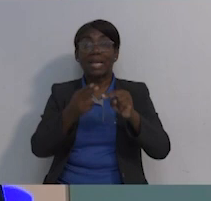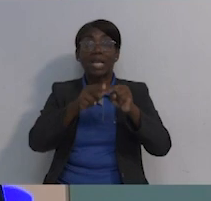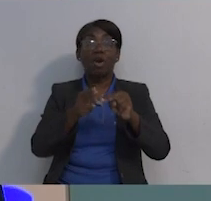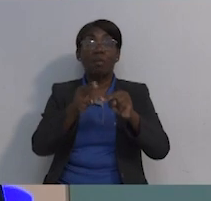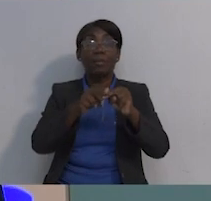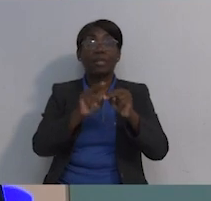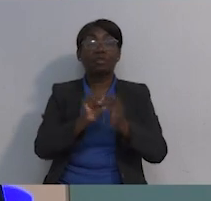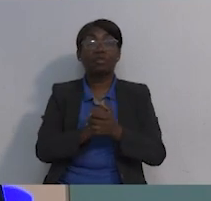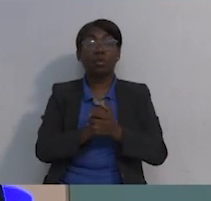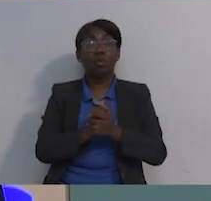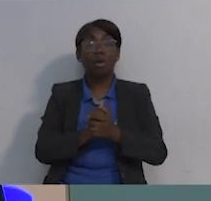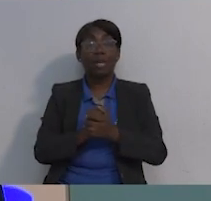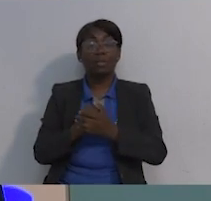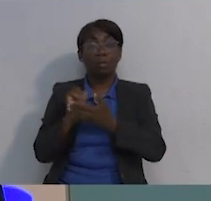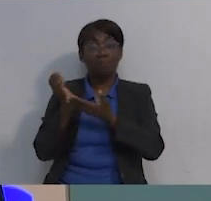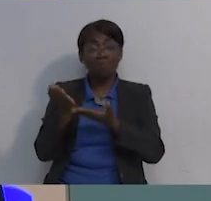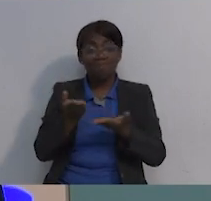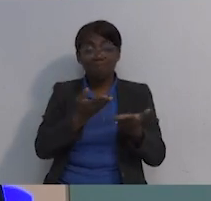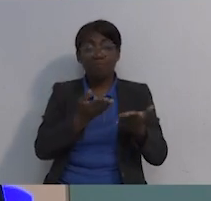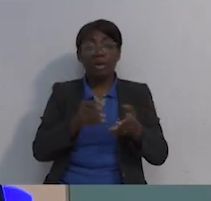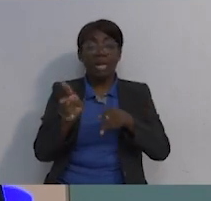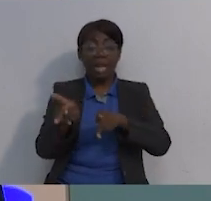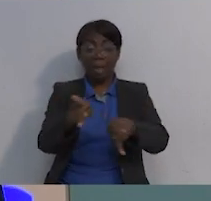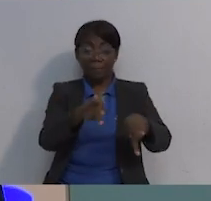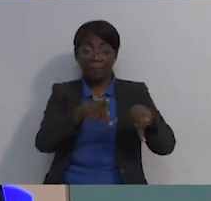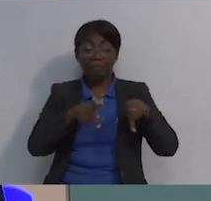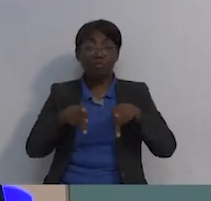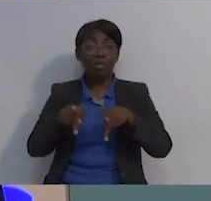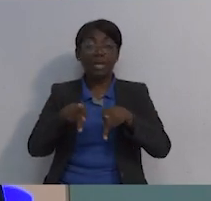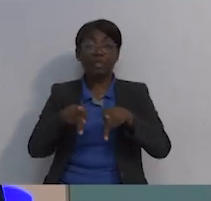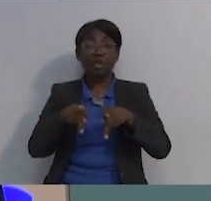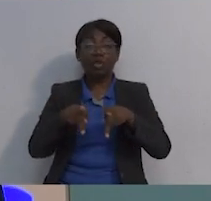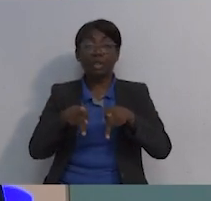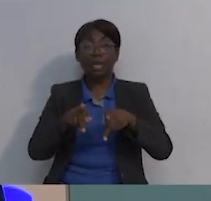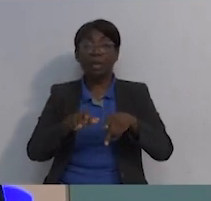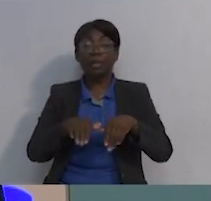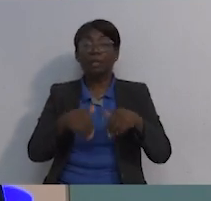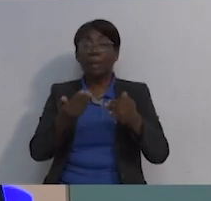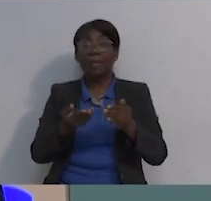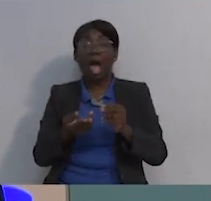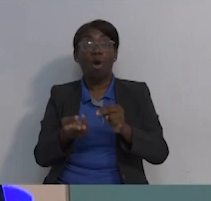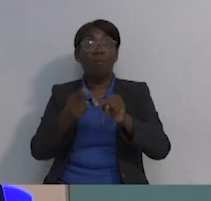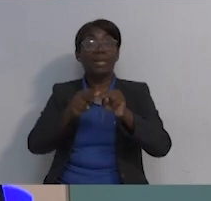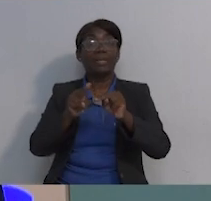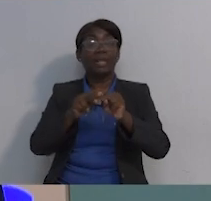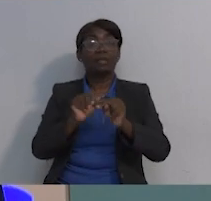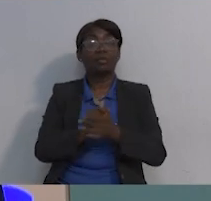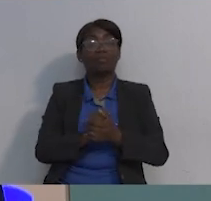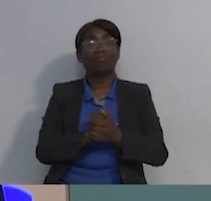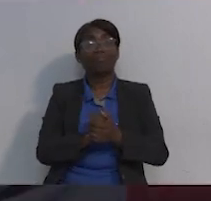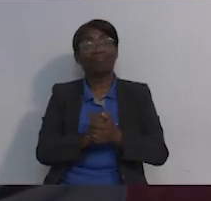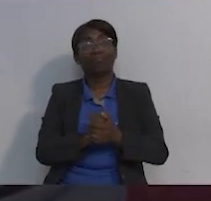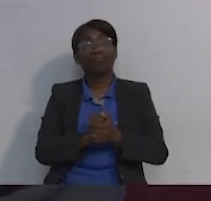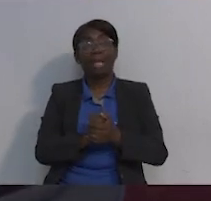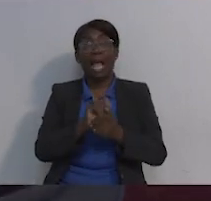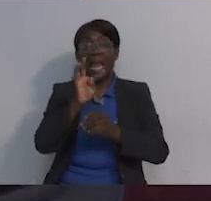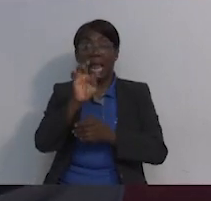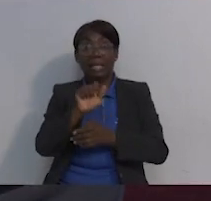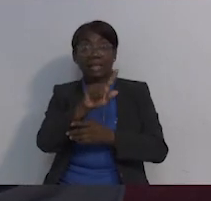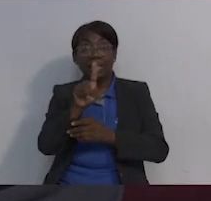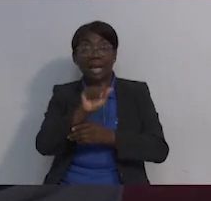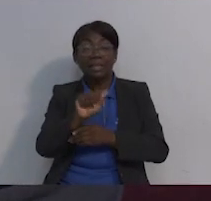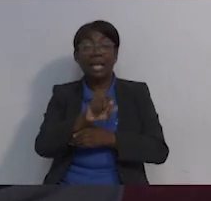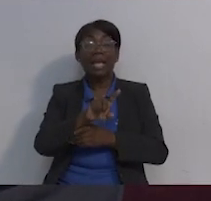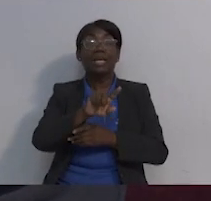los números absolutos van en aumento, eso es proporcional a cómo va aumentar nuestra población. Afortunadamente